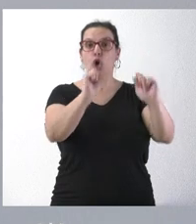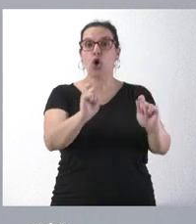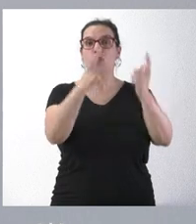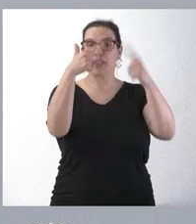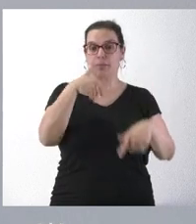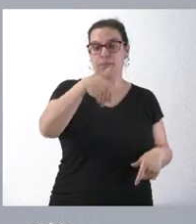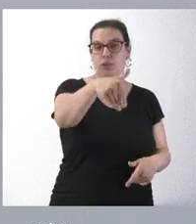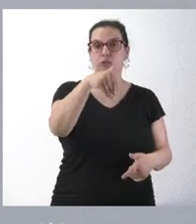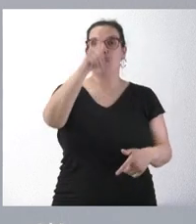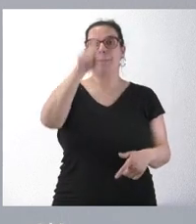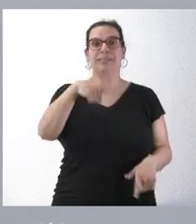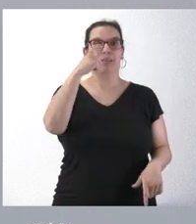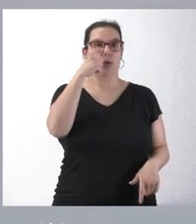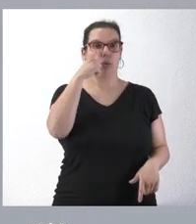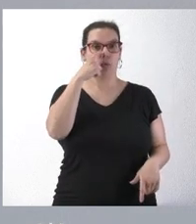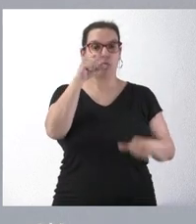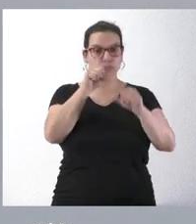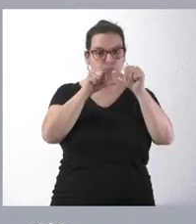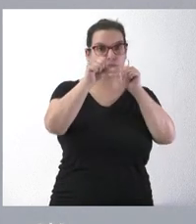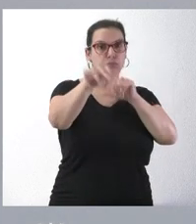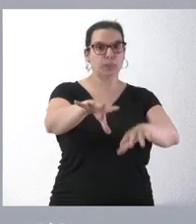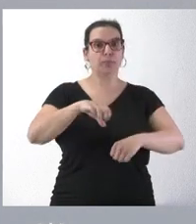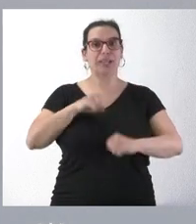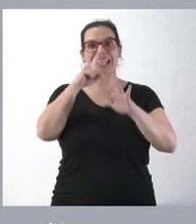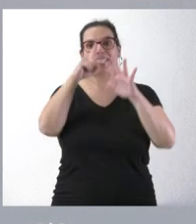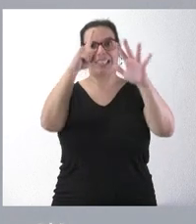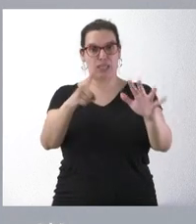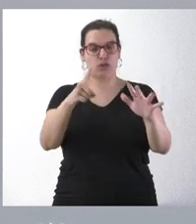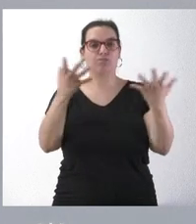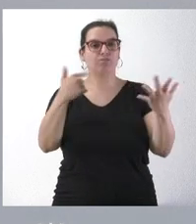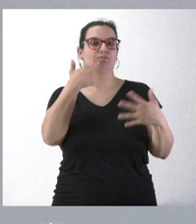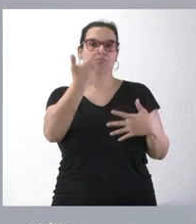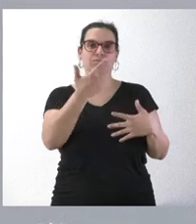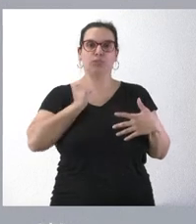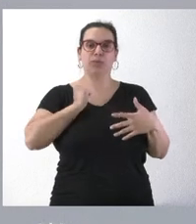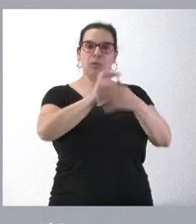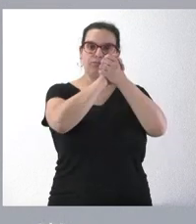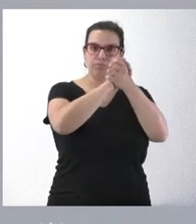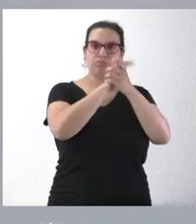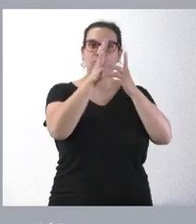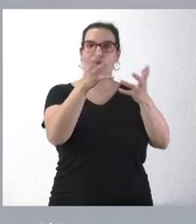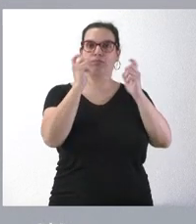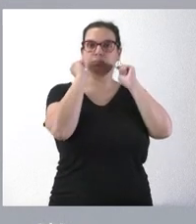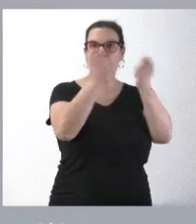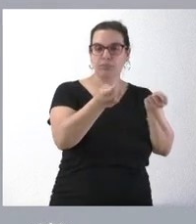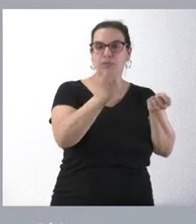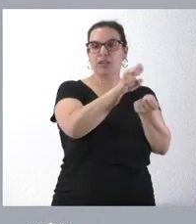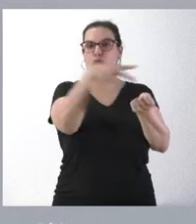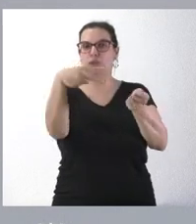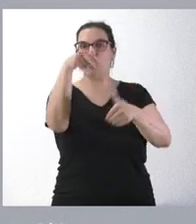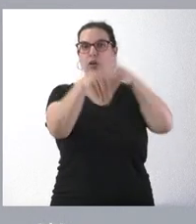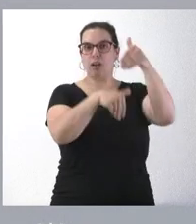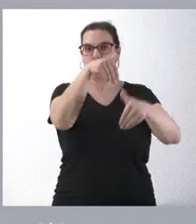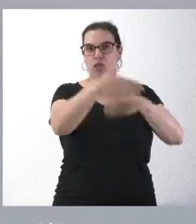el próximo mes de junio para un mandato de seis años. Desde aquí le felicitamos por este nombramiento, por el resultado del